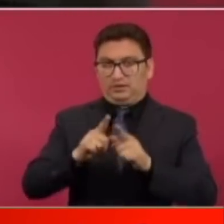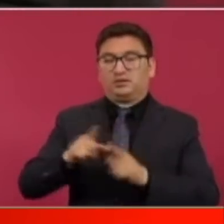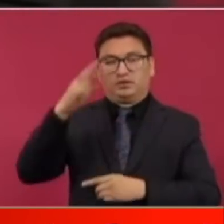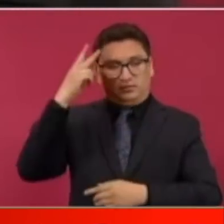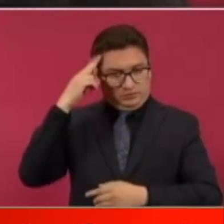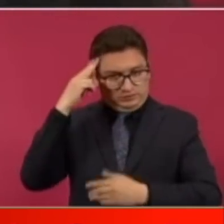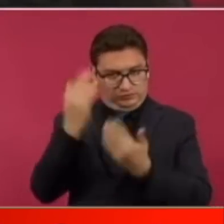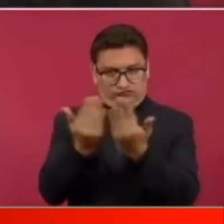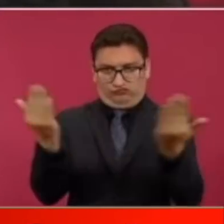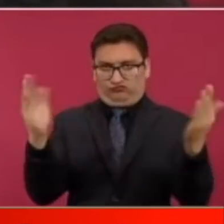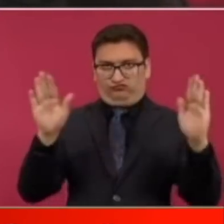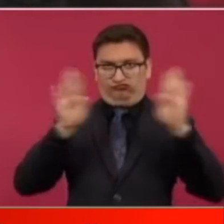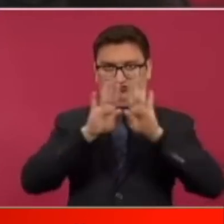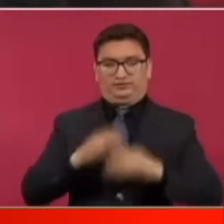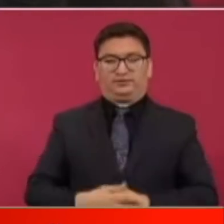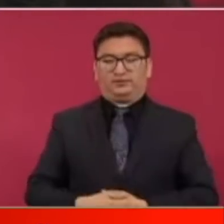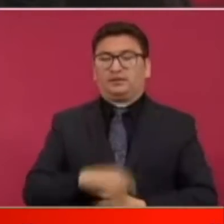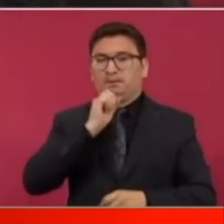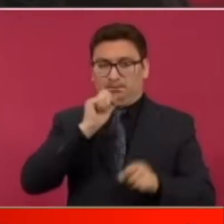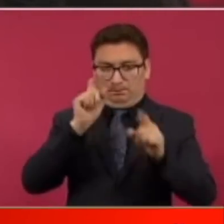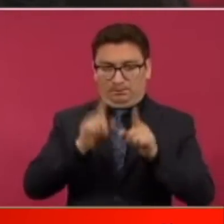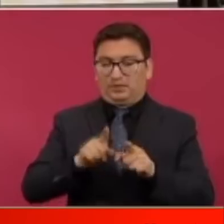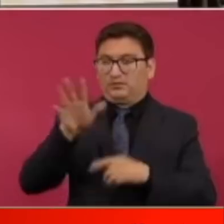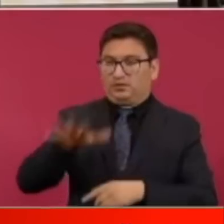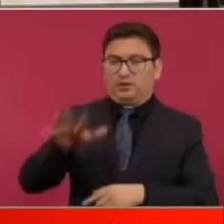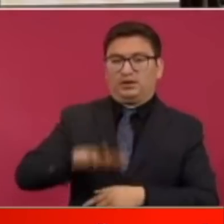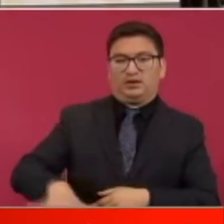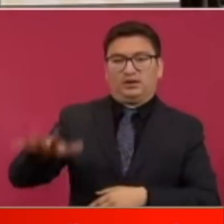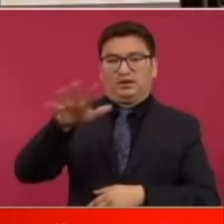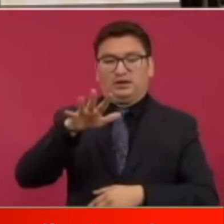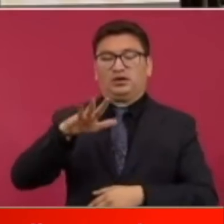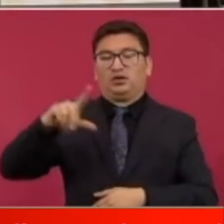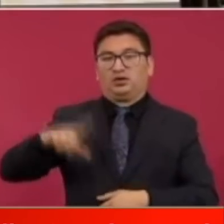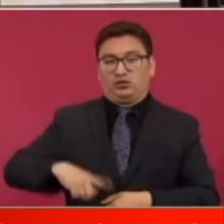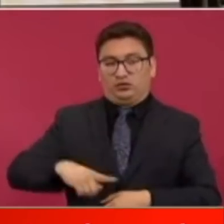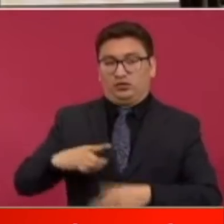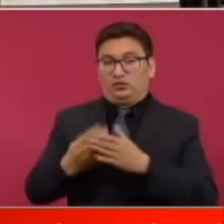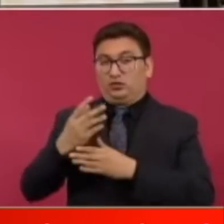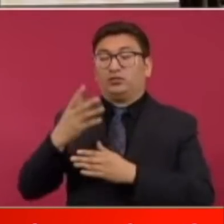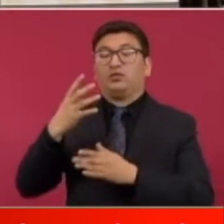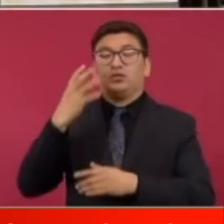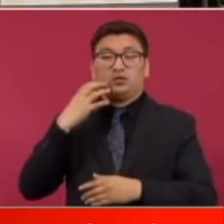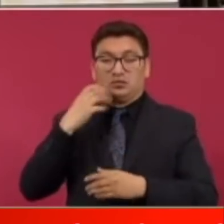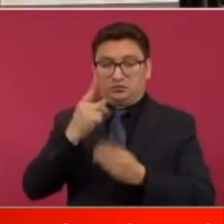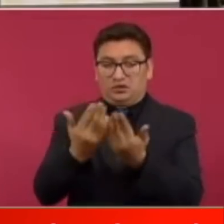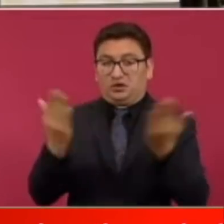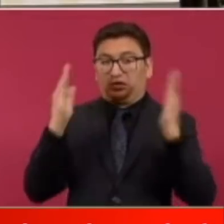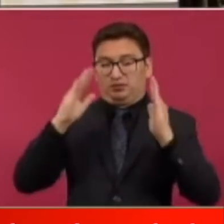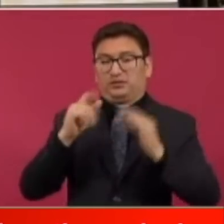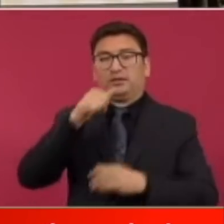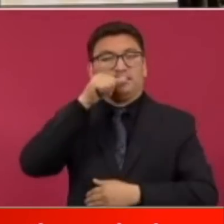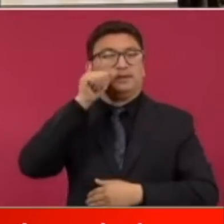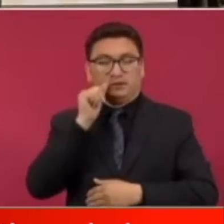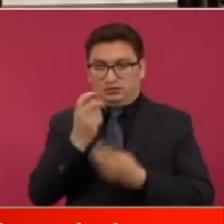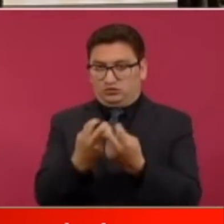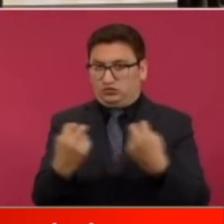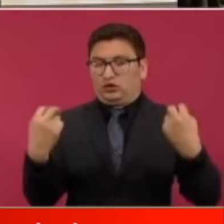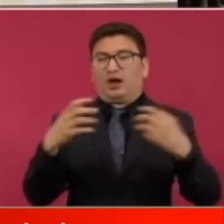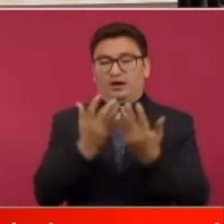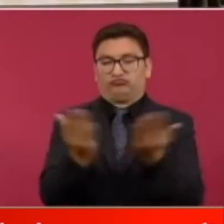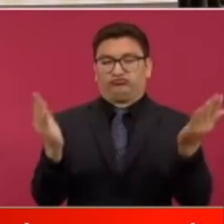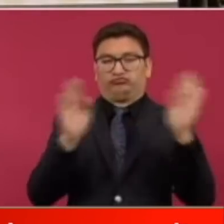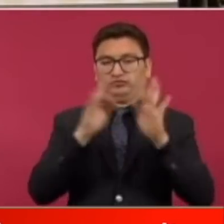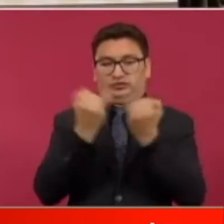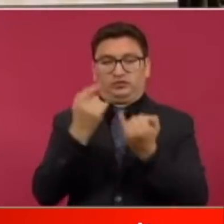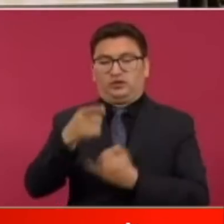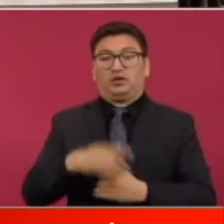bellas artes lo mismo la representación del estado del gobierno de nuevo león el hemiciclo acuares ahí está el hemiciclo